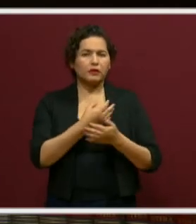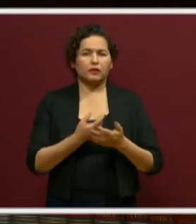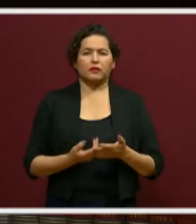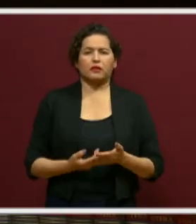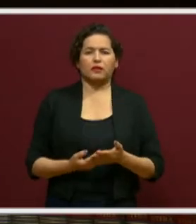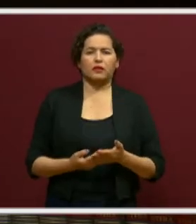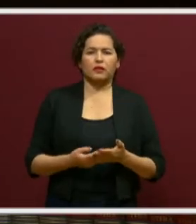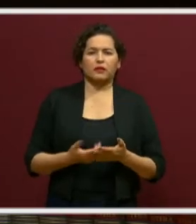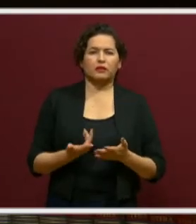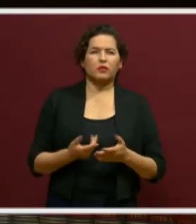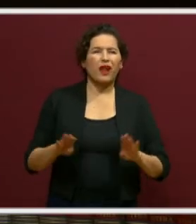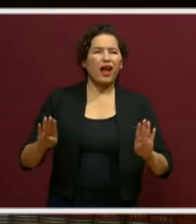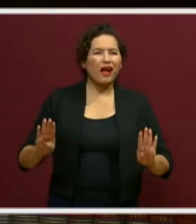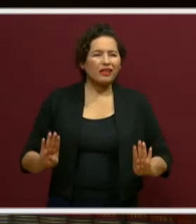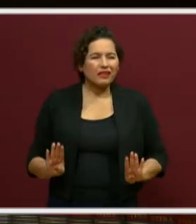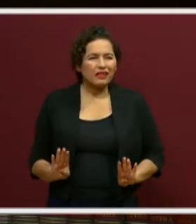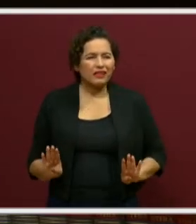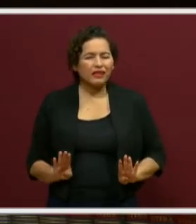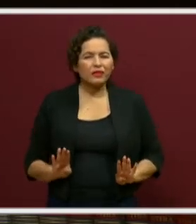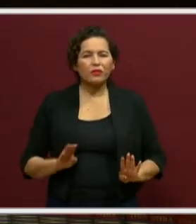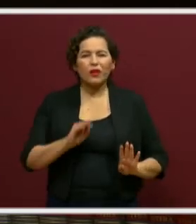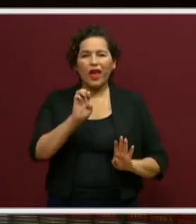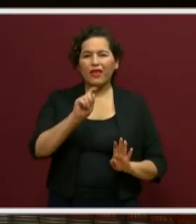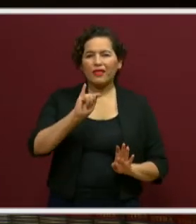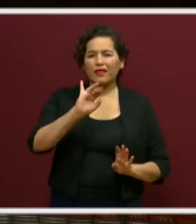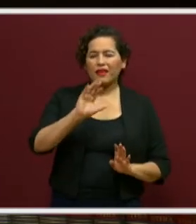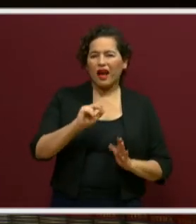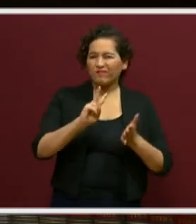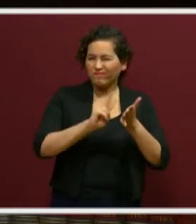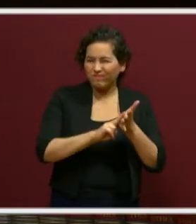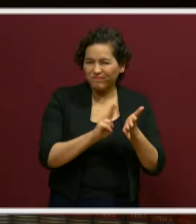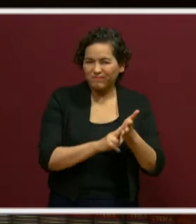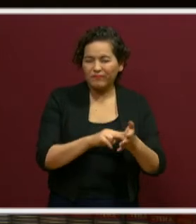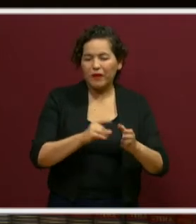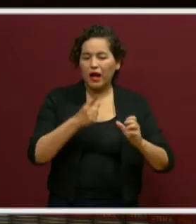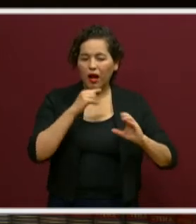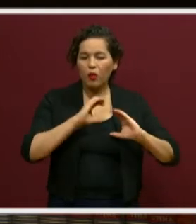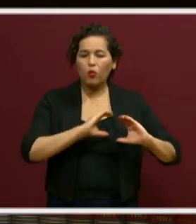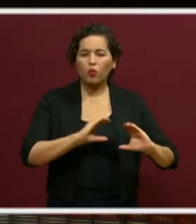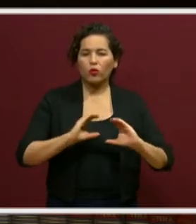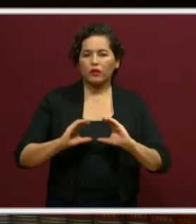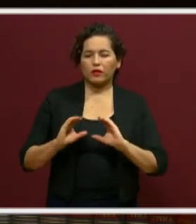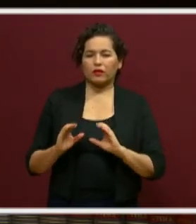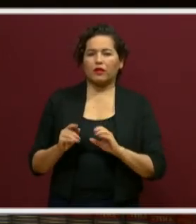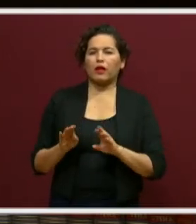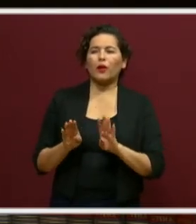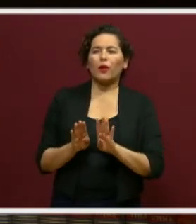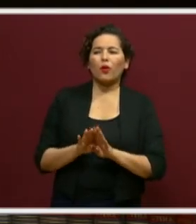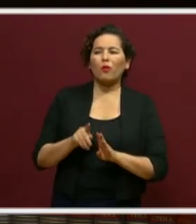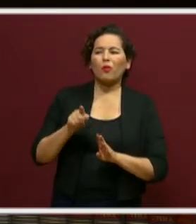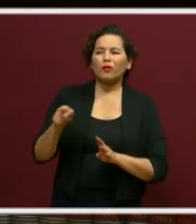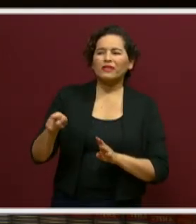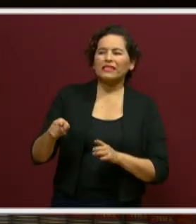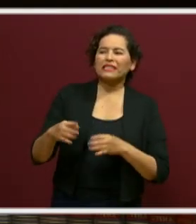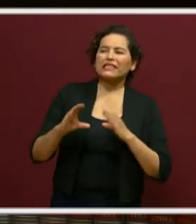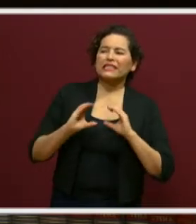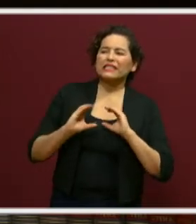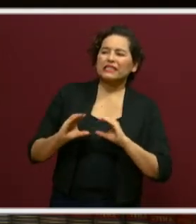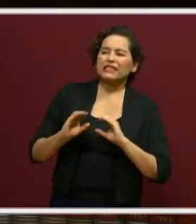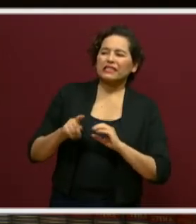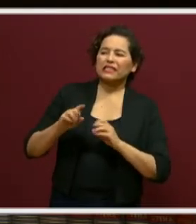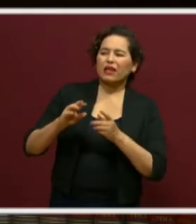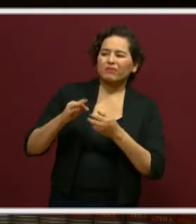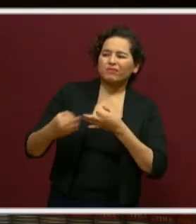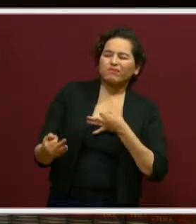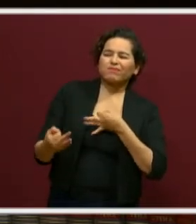actitud de una ética del cuidado. ¿Cómo puedo yo intentar comprender lo que el otro está viviendo? Ponerme